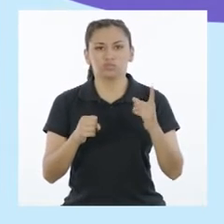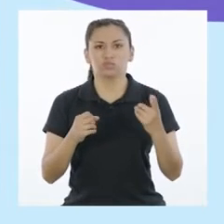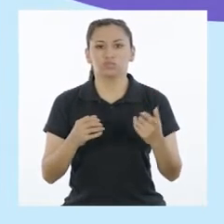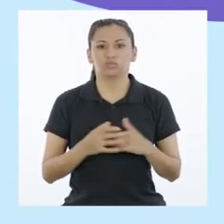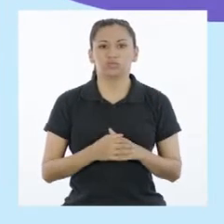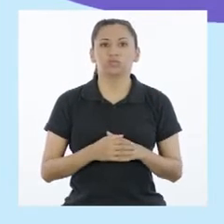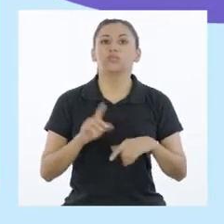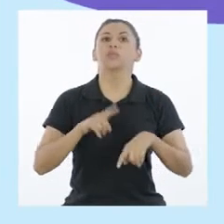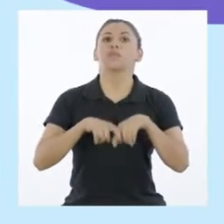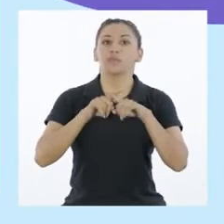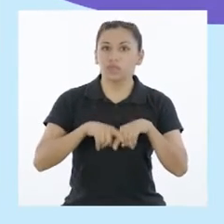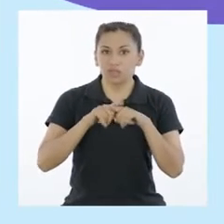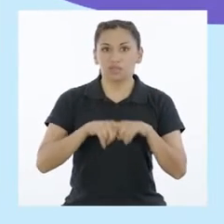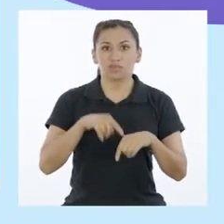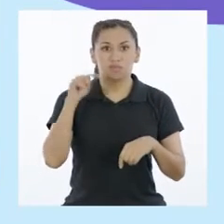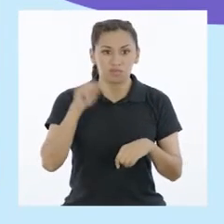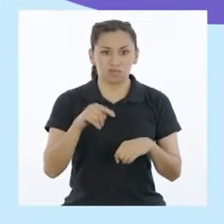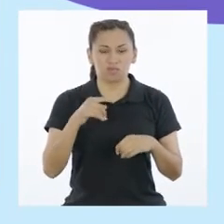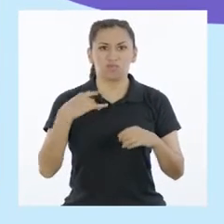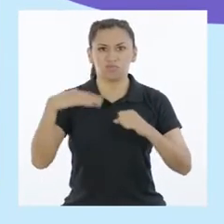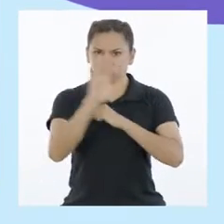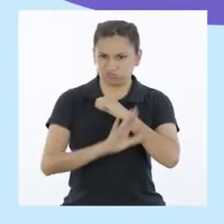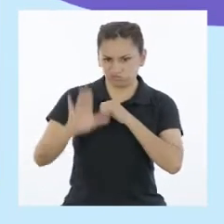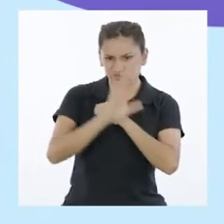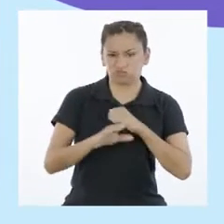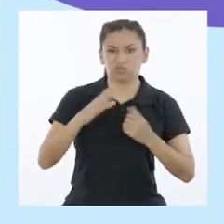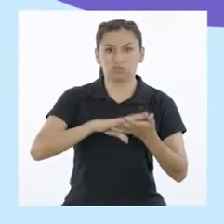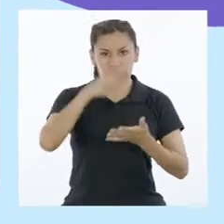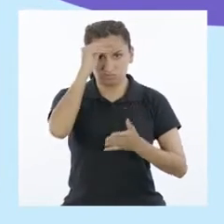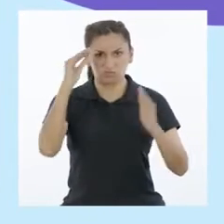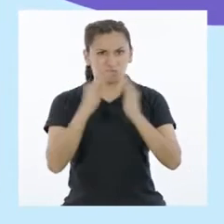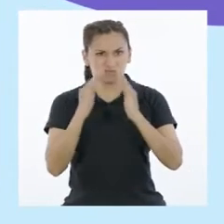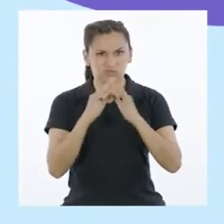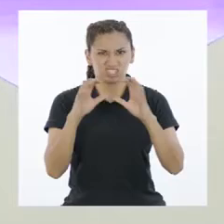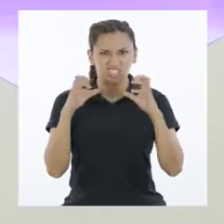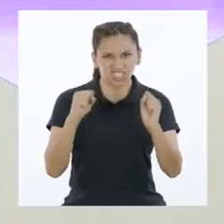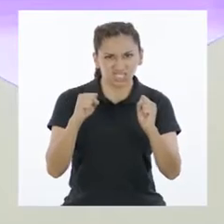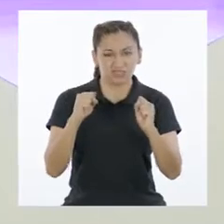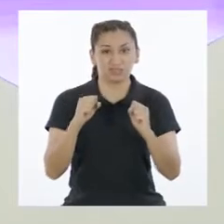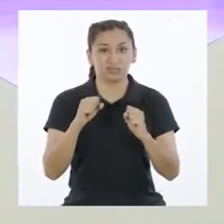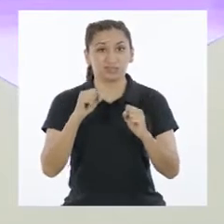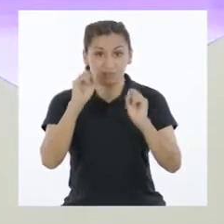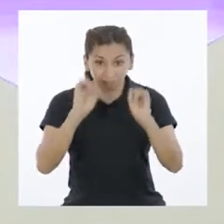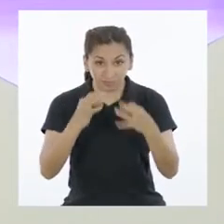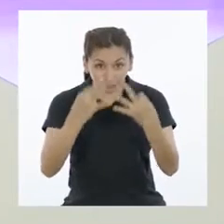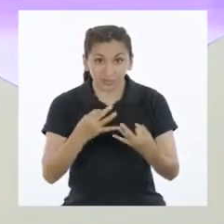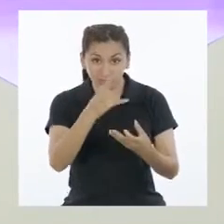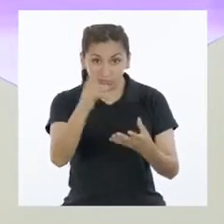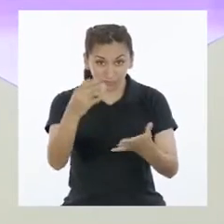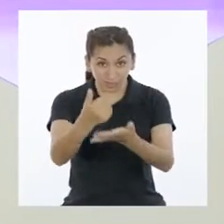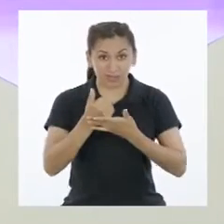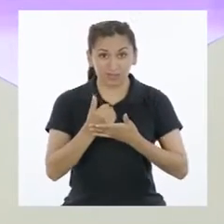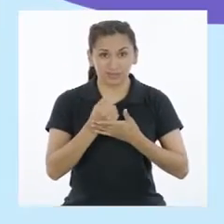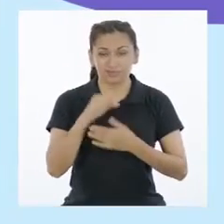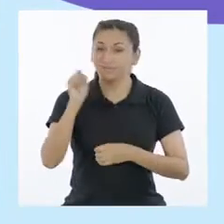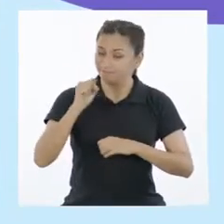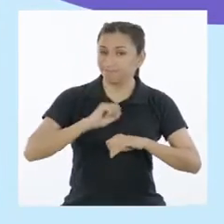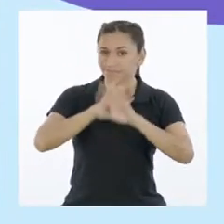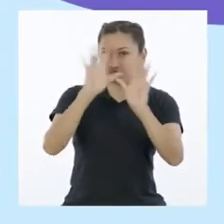Aprendo en Casa Con uñas y dientes. ¿En serio harían eso por nosotros?